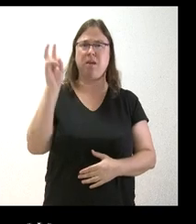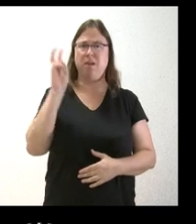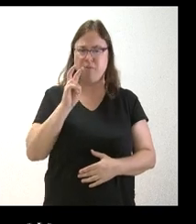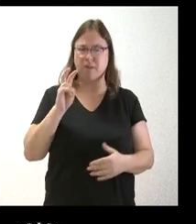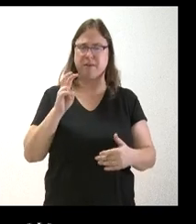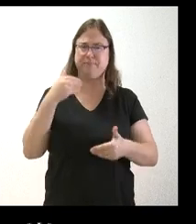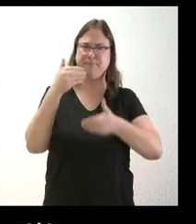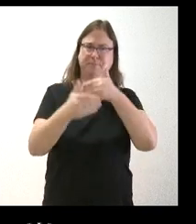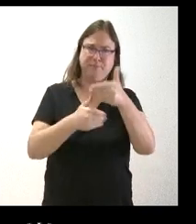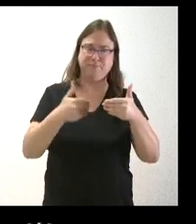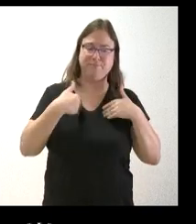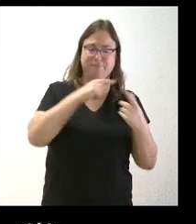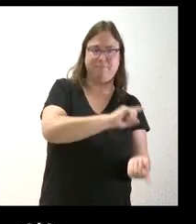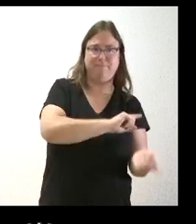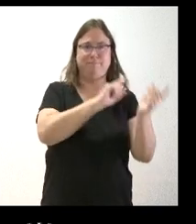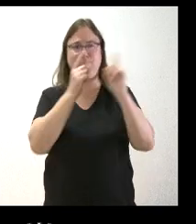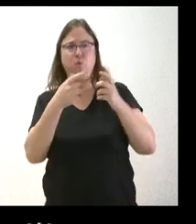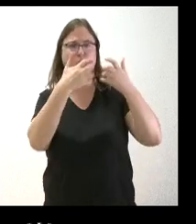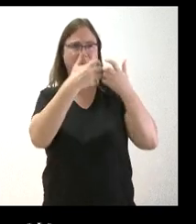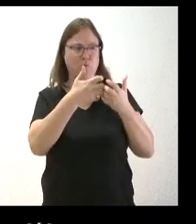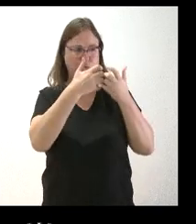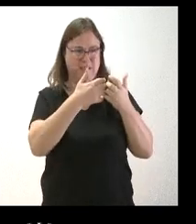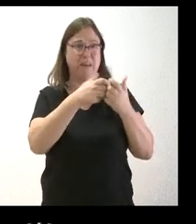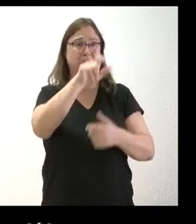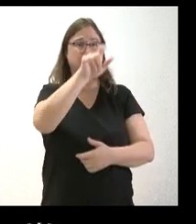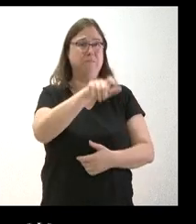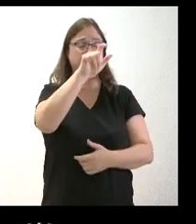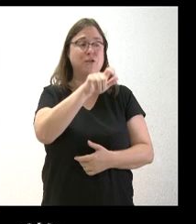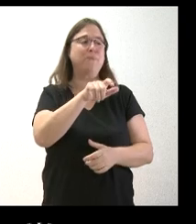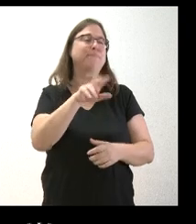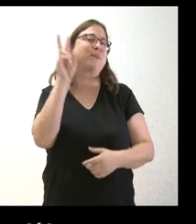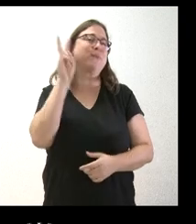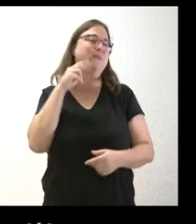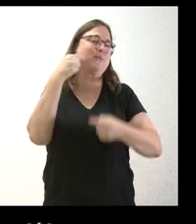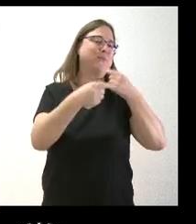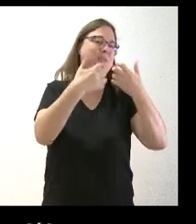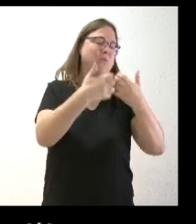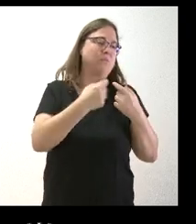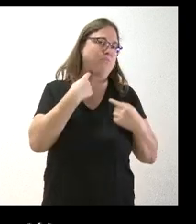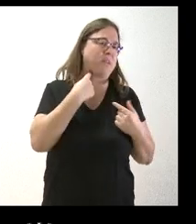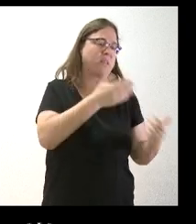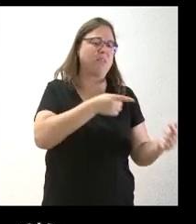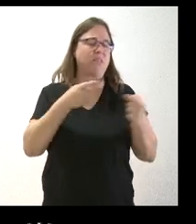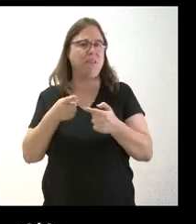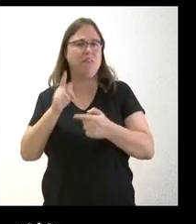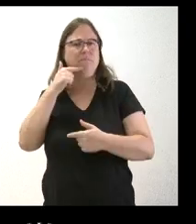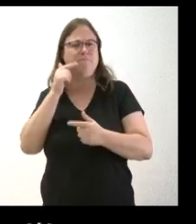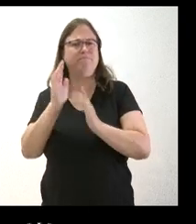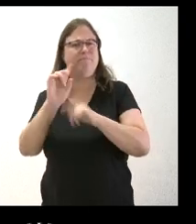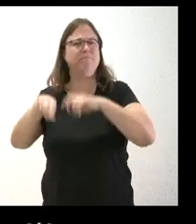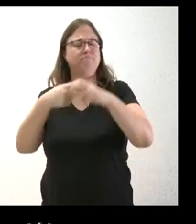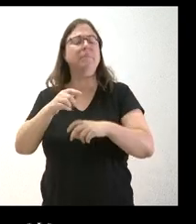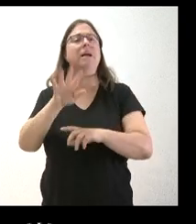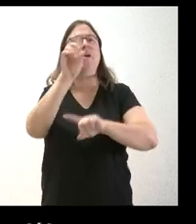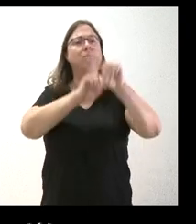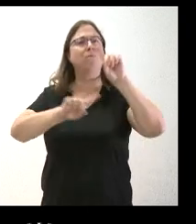proceso de reconversión industrial y que ha perdido sus principales industrias tradicionales. ¿Y hasta qué punto a la Administración autonómica